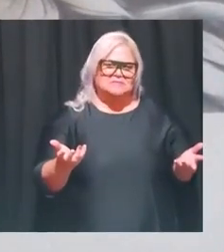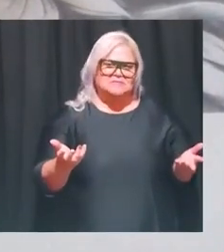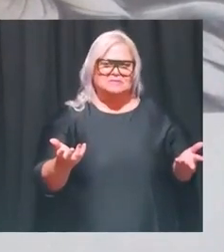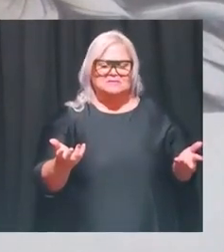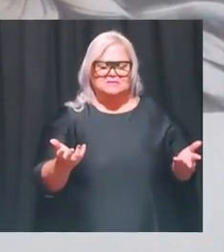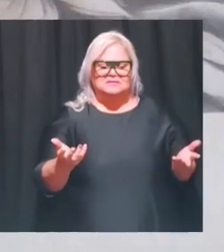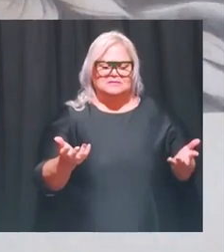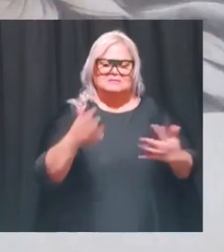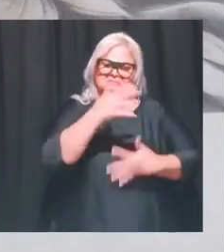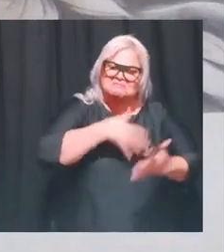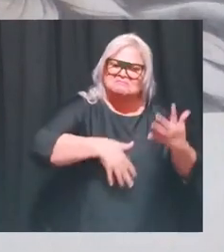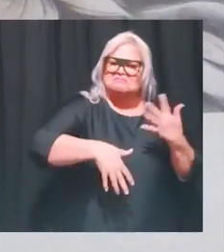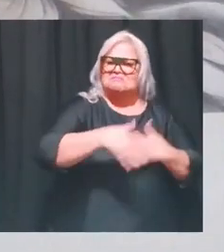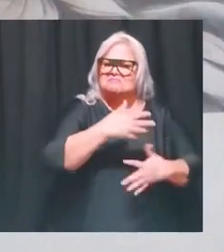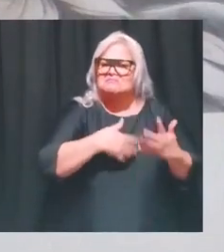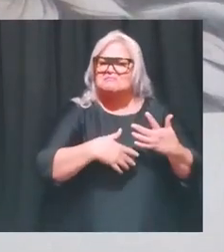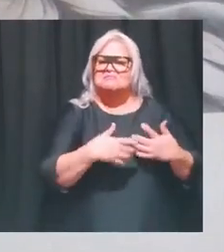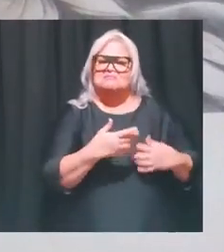de llevarse con esa persona